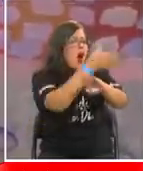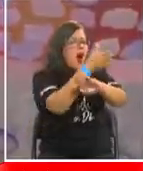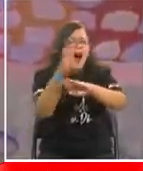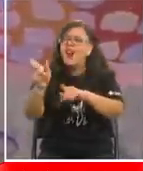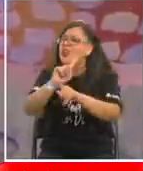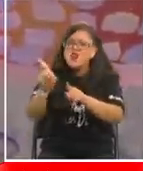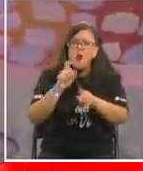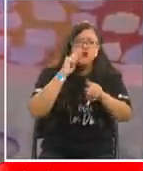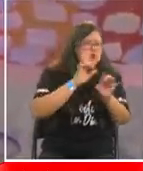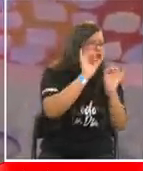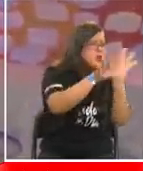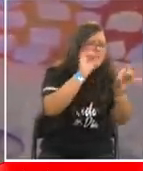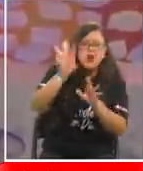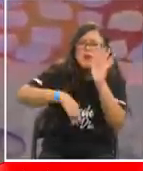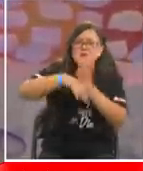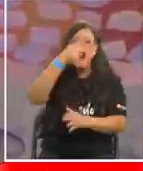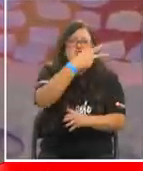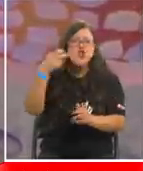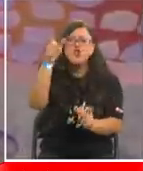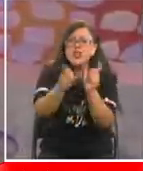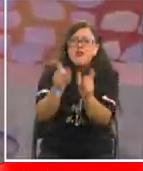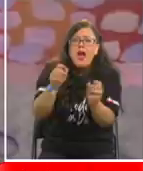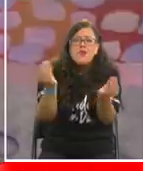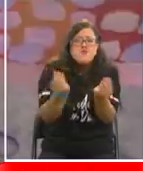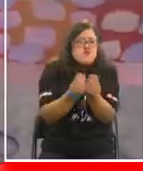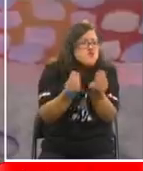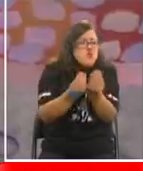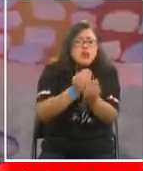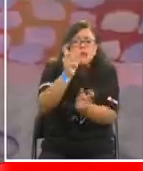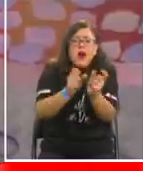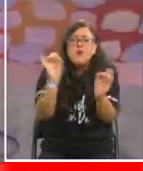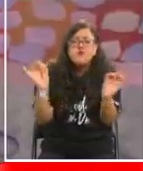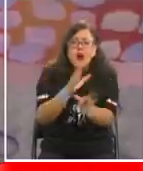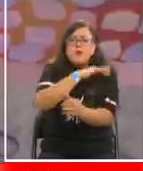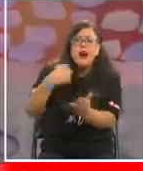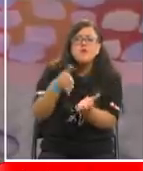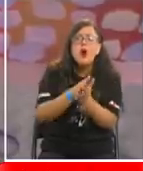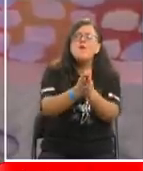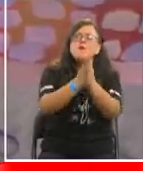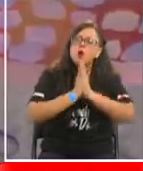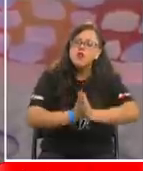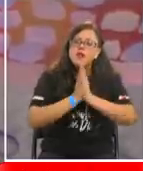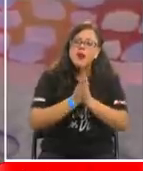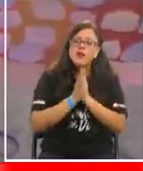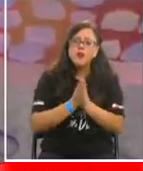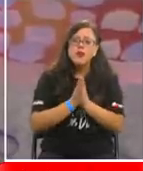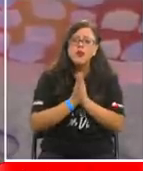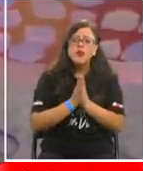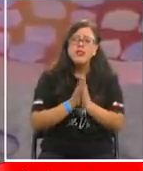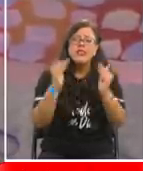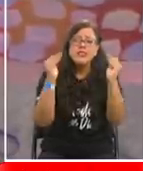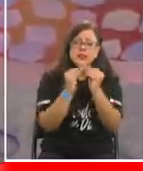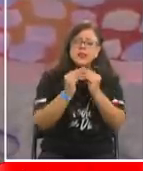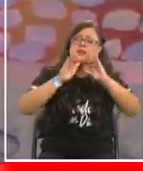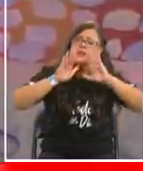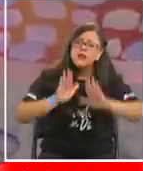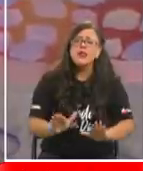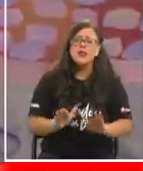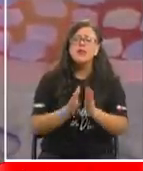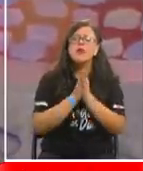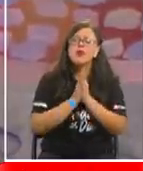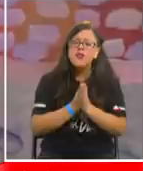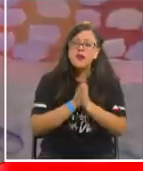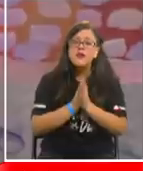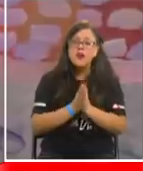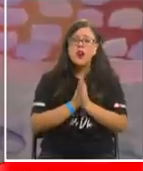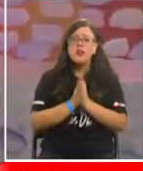doscientas personas y de las cuales muchas van a morir por favor quédate en la casa el